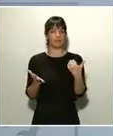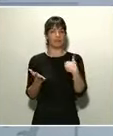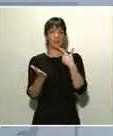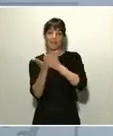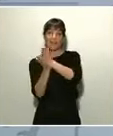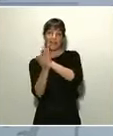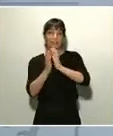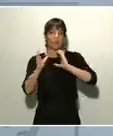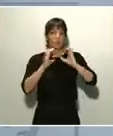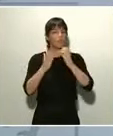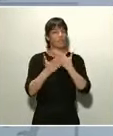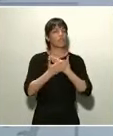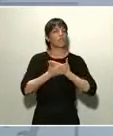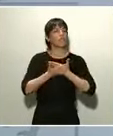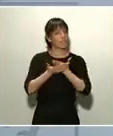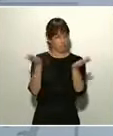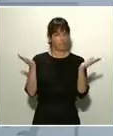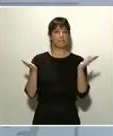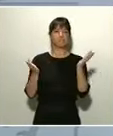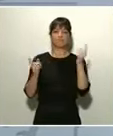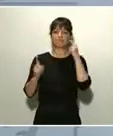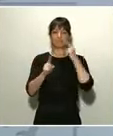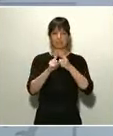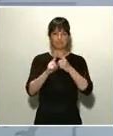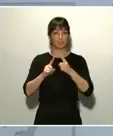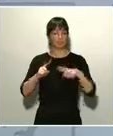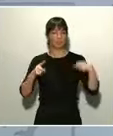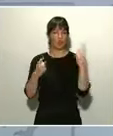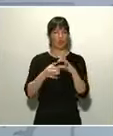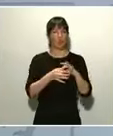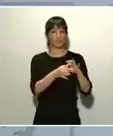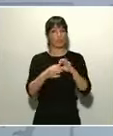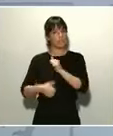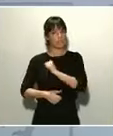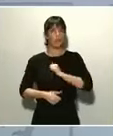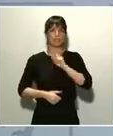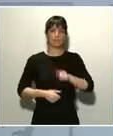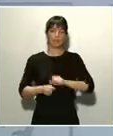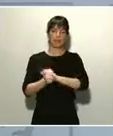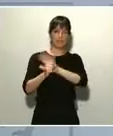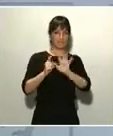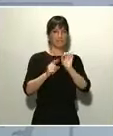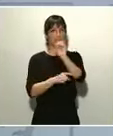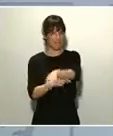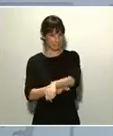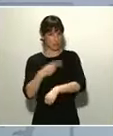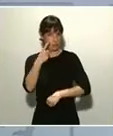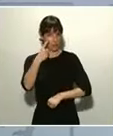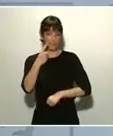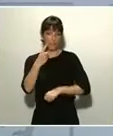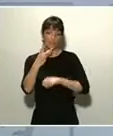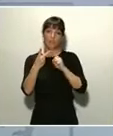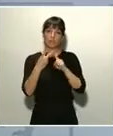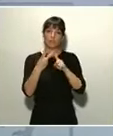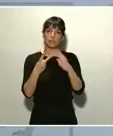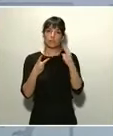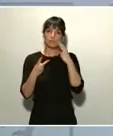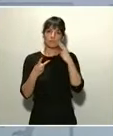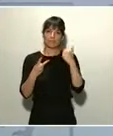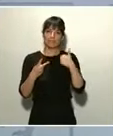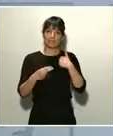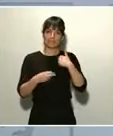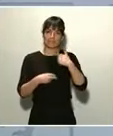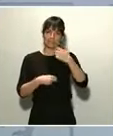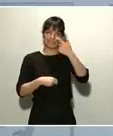fiables para poder vencer entre todos e individualmente al virus. Pero hay otro tipo de temor patológico que busca